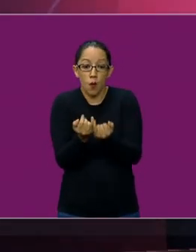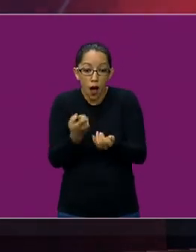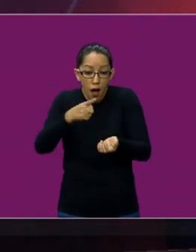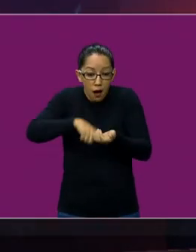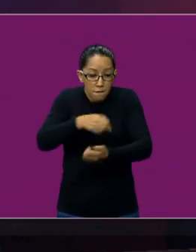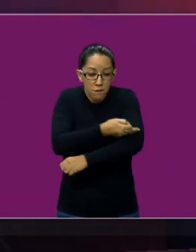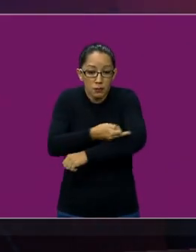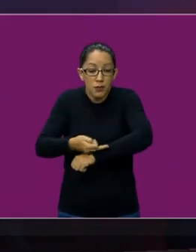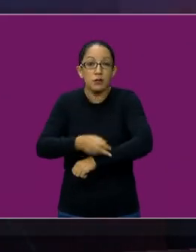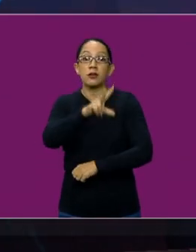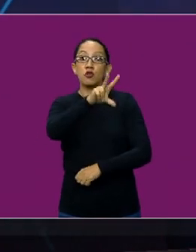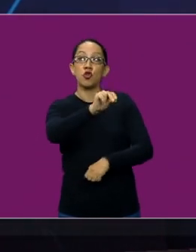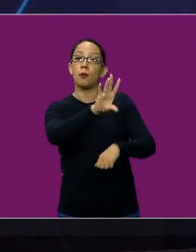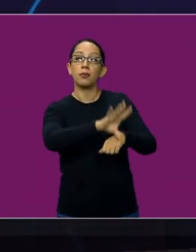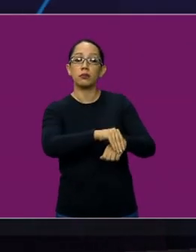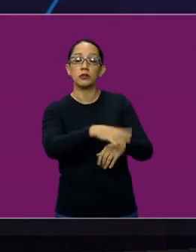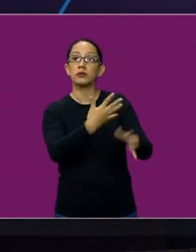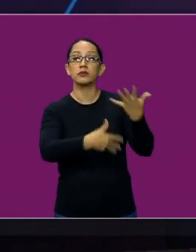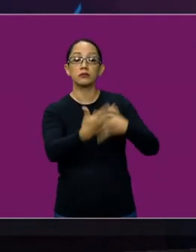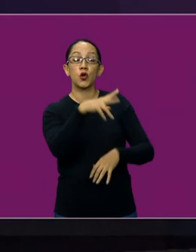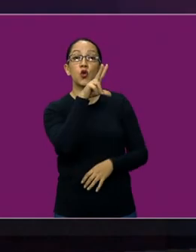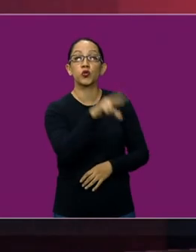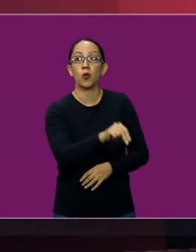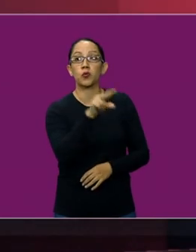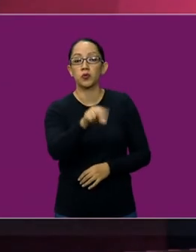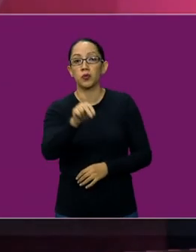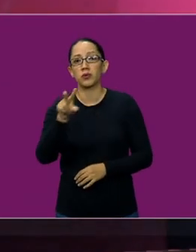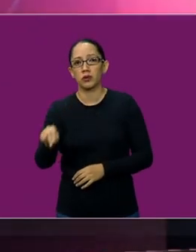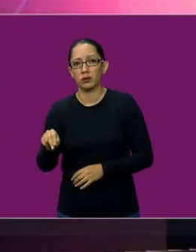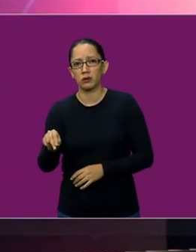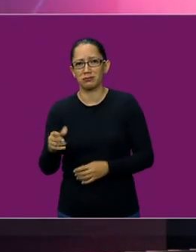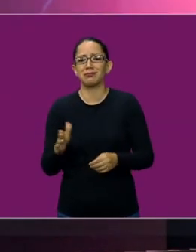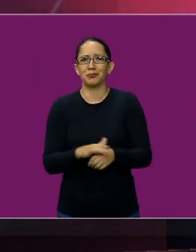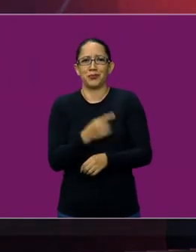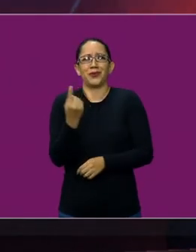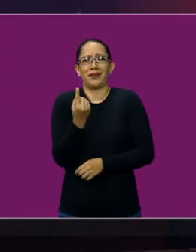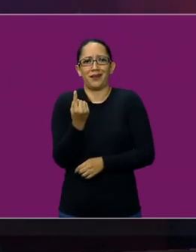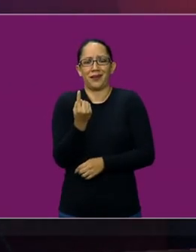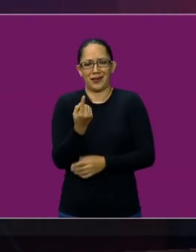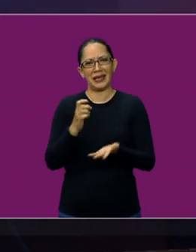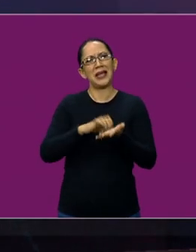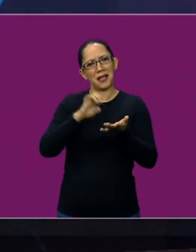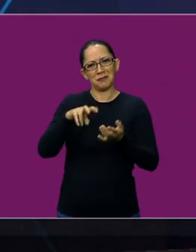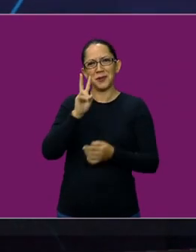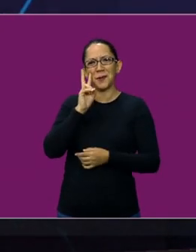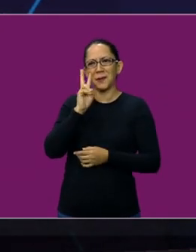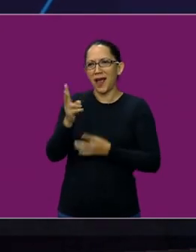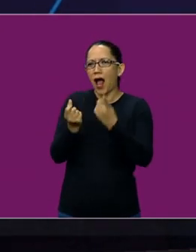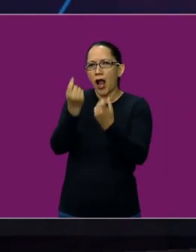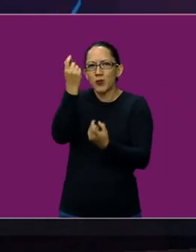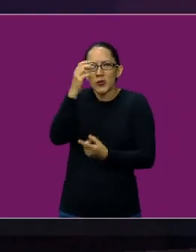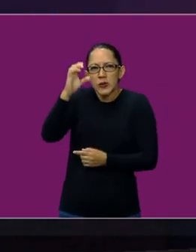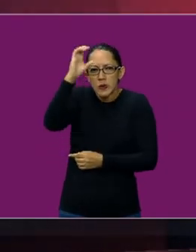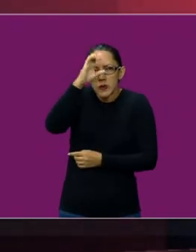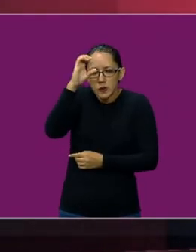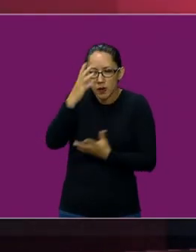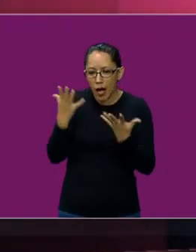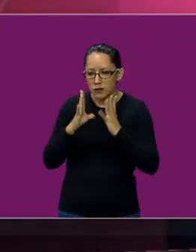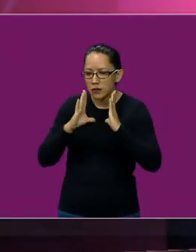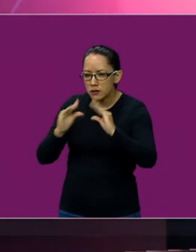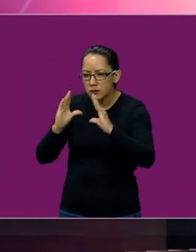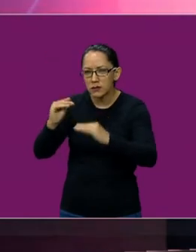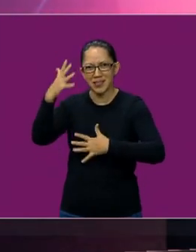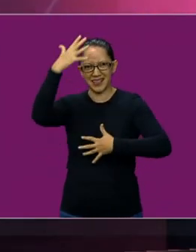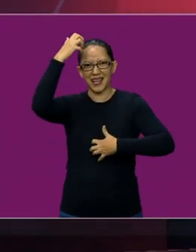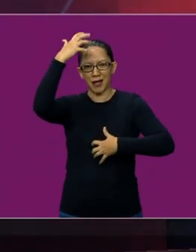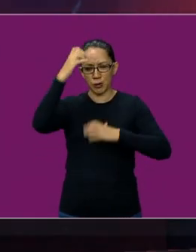No, no, no, porque ha sido famoso que los changos aprenden lengua de señas, ¿no? Y que se